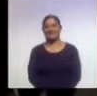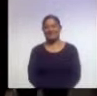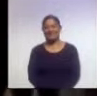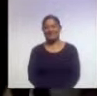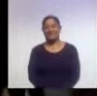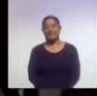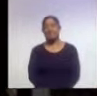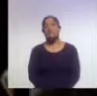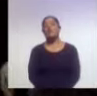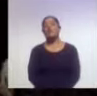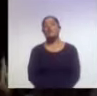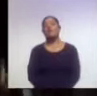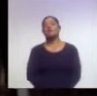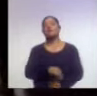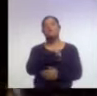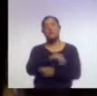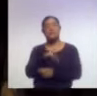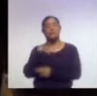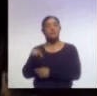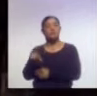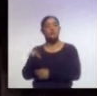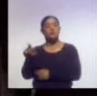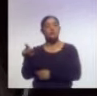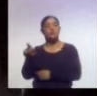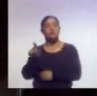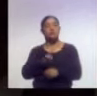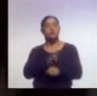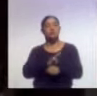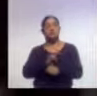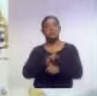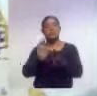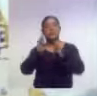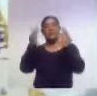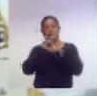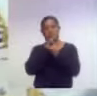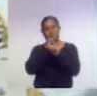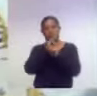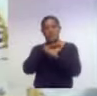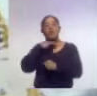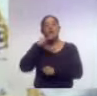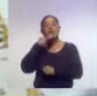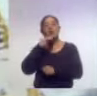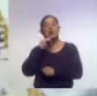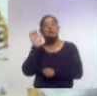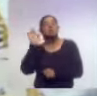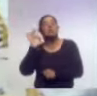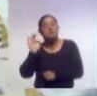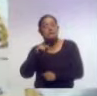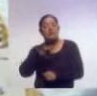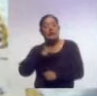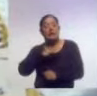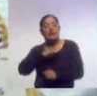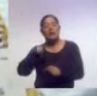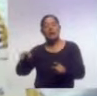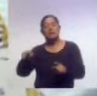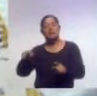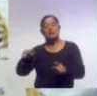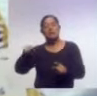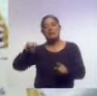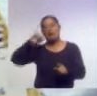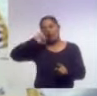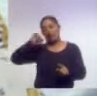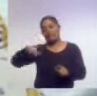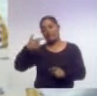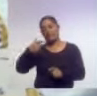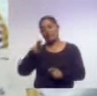El Ministerio Público de Venezuela abrió una investigación sobre los presuntos actos de corrupción en los que estaría involucrado el líder opositor, Juan